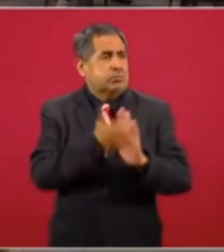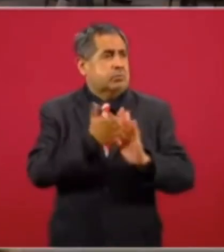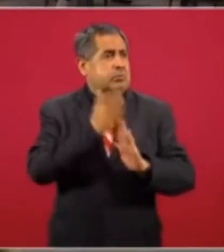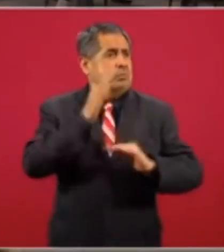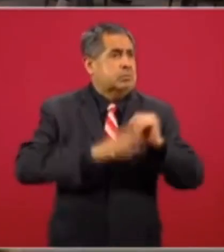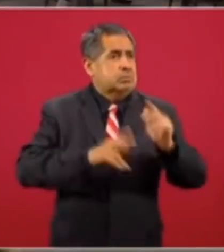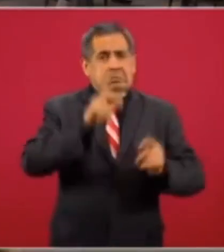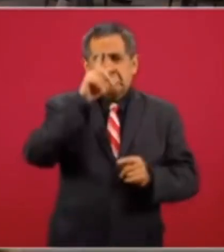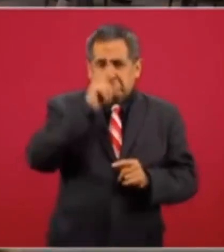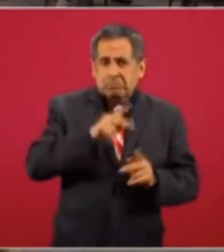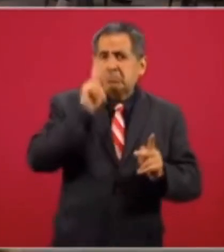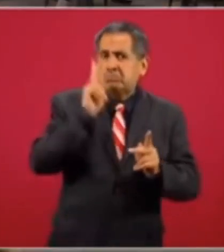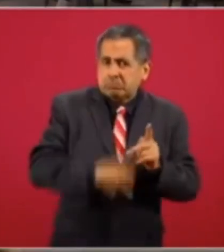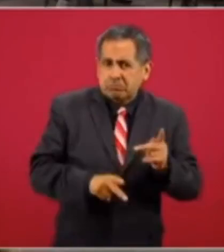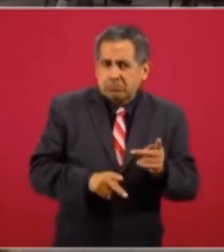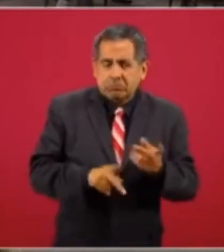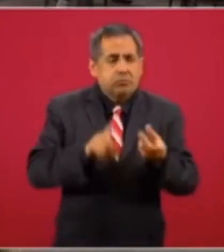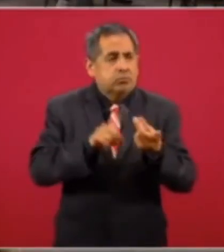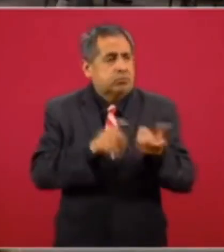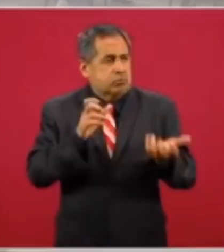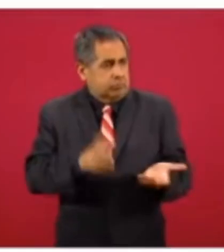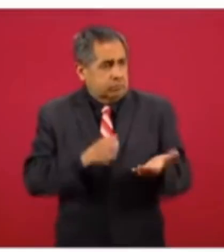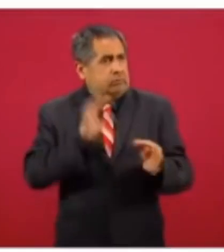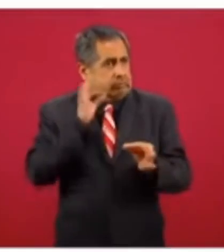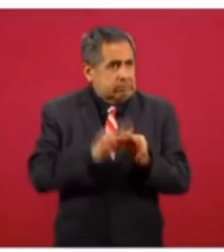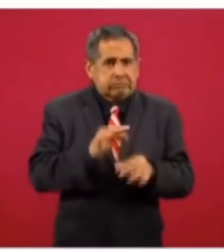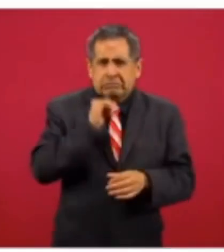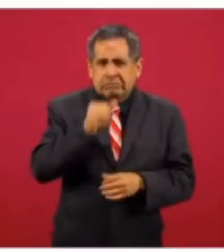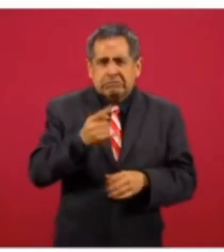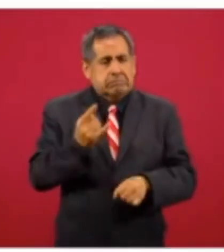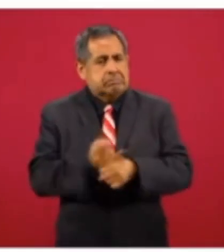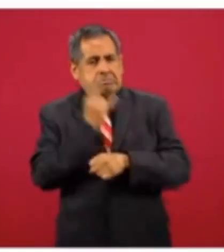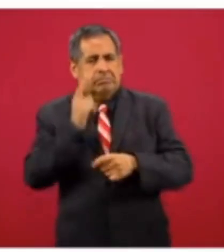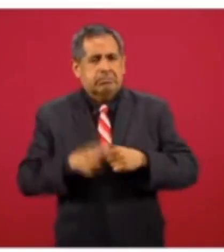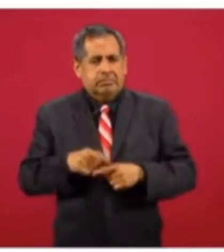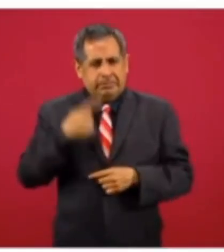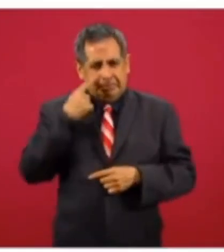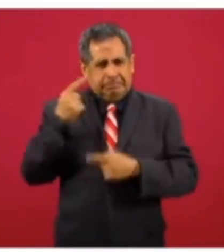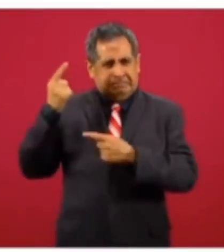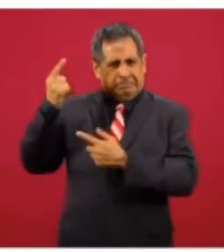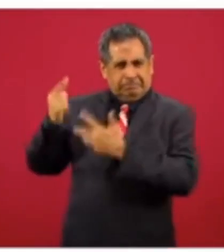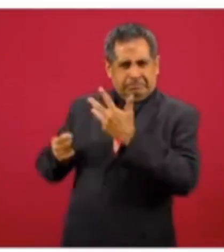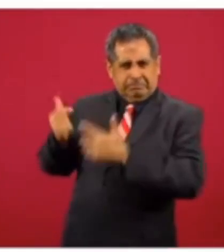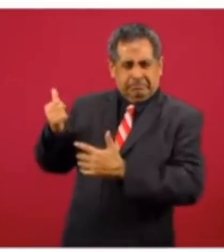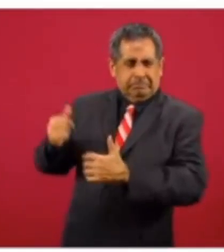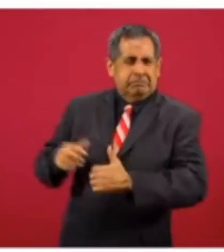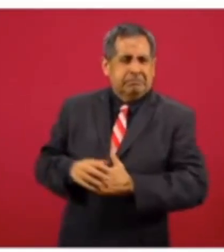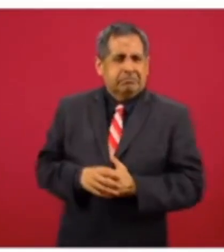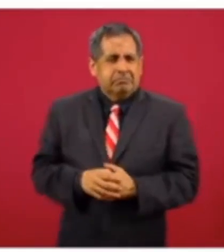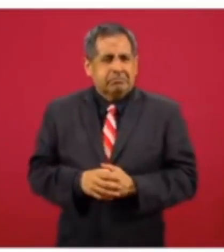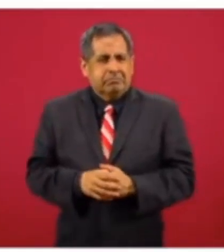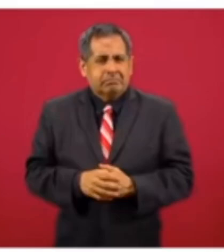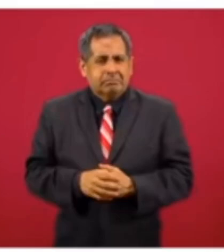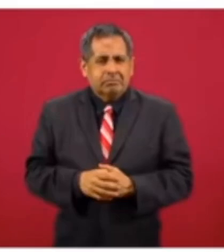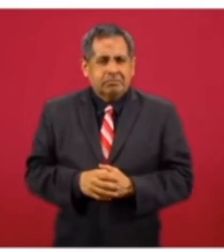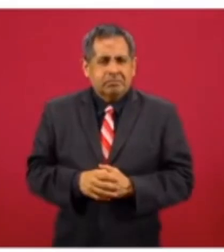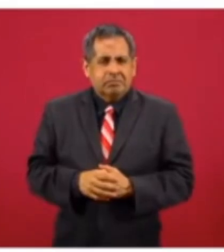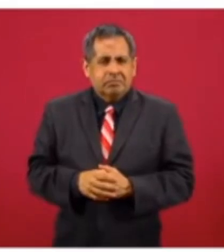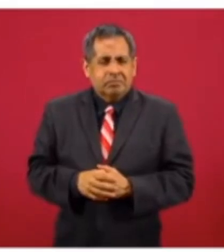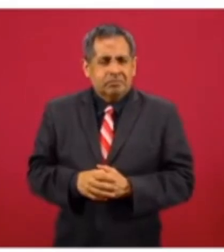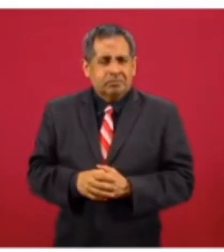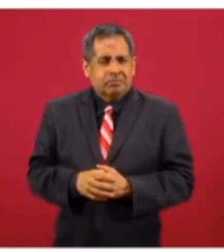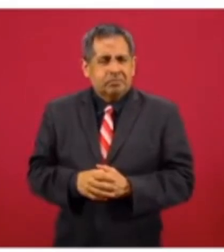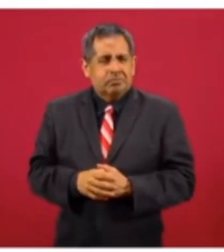fueron que no se encontraron terminadas la villa centroamericana la remodelación del estadio pirata